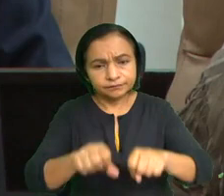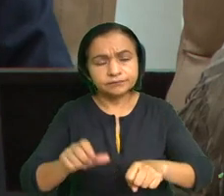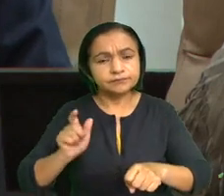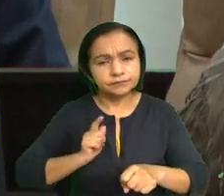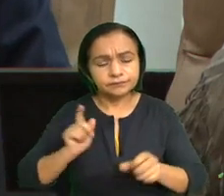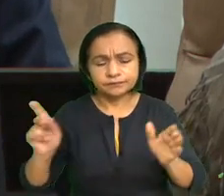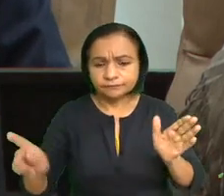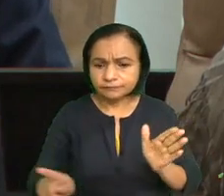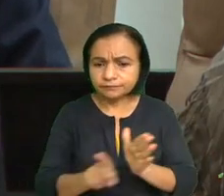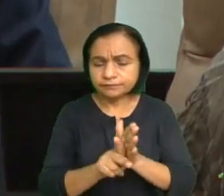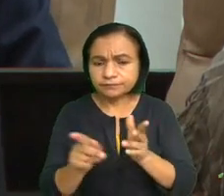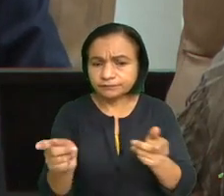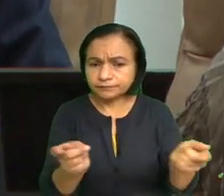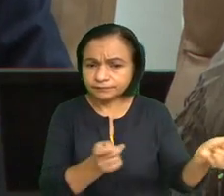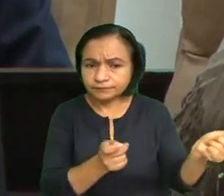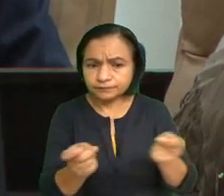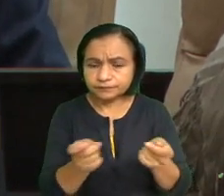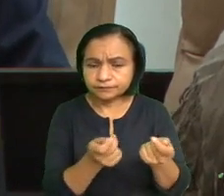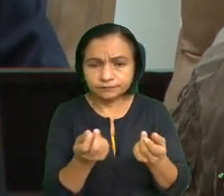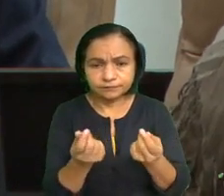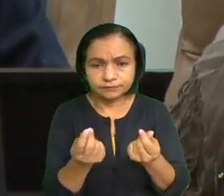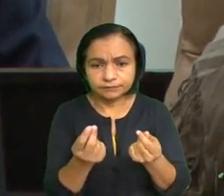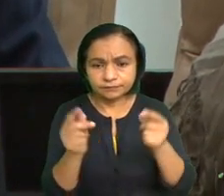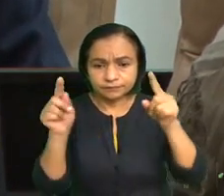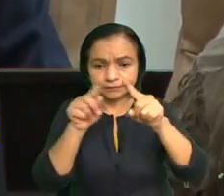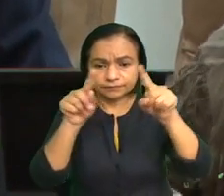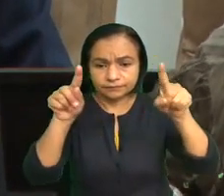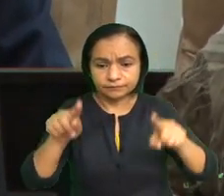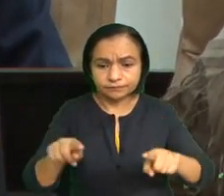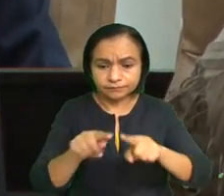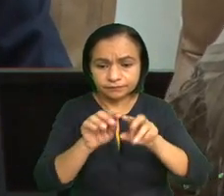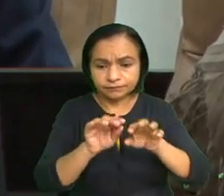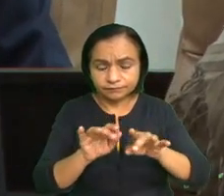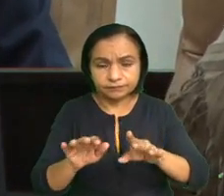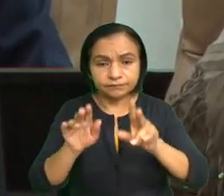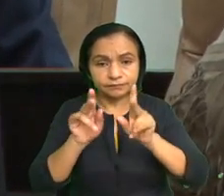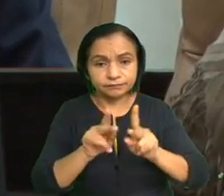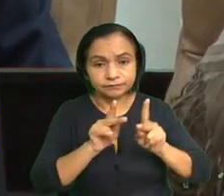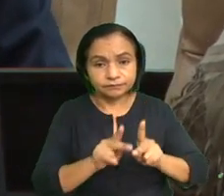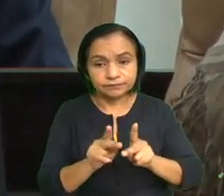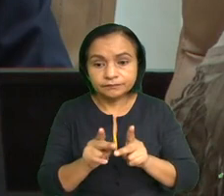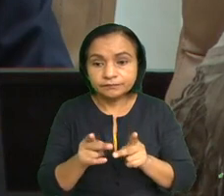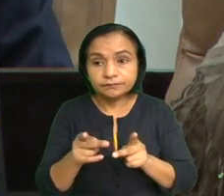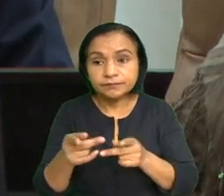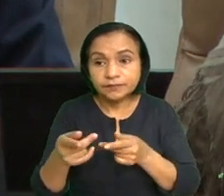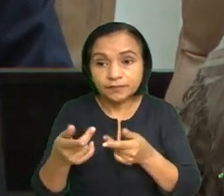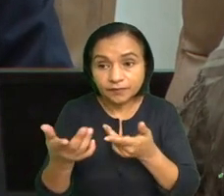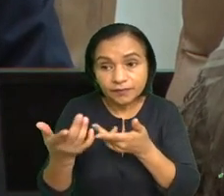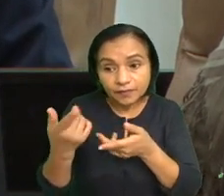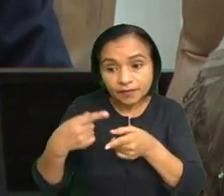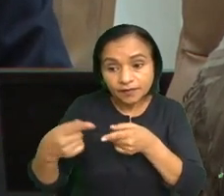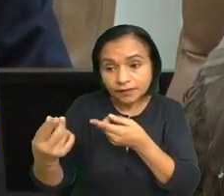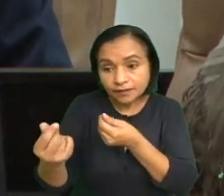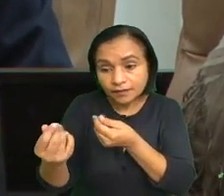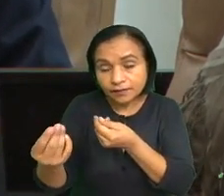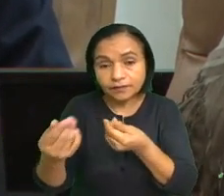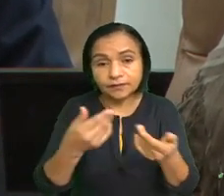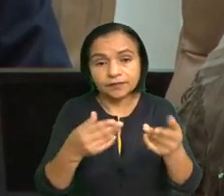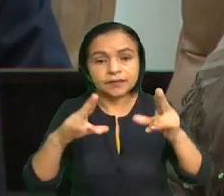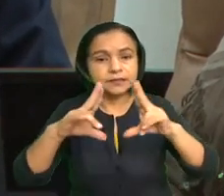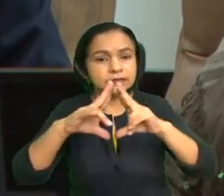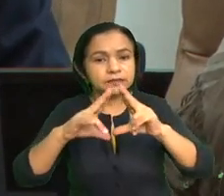o de regular los activos virtuales y a los proveedores de activos virtuales. Nicaragua ha